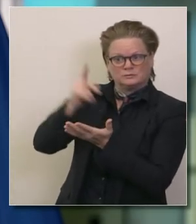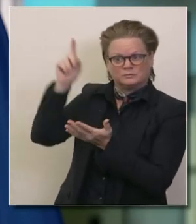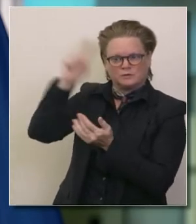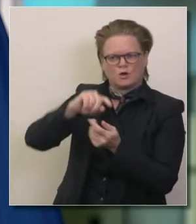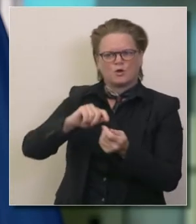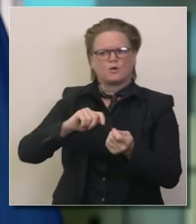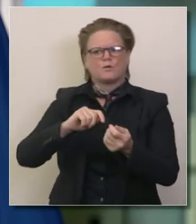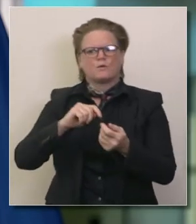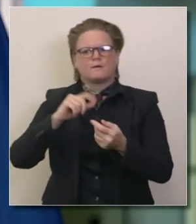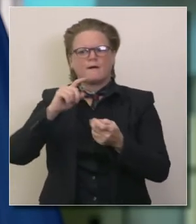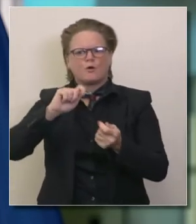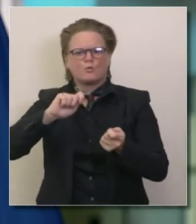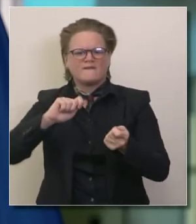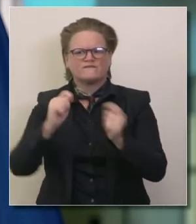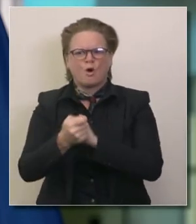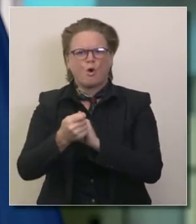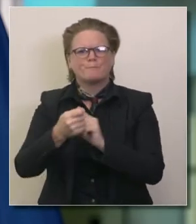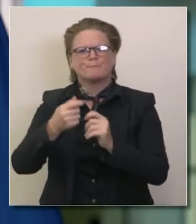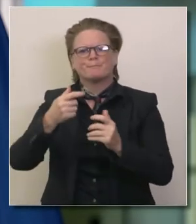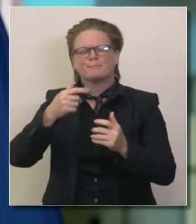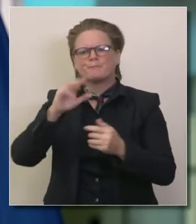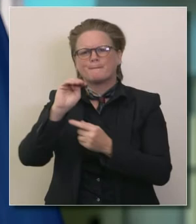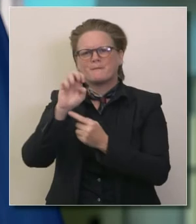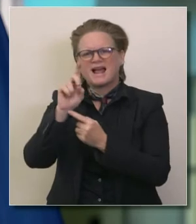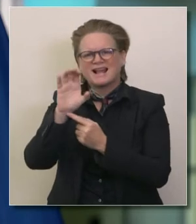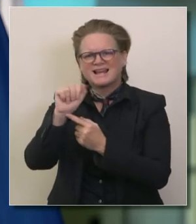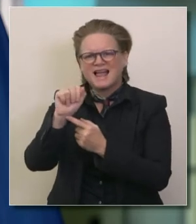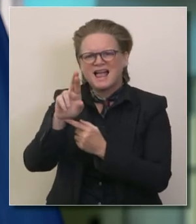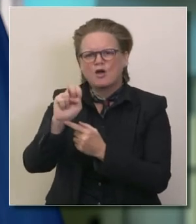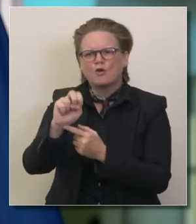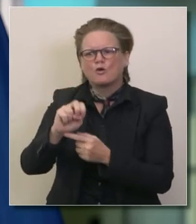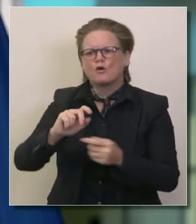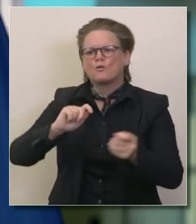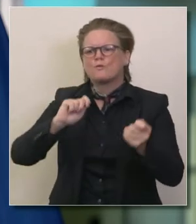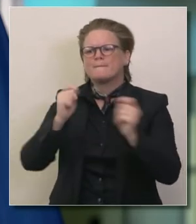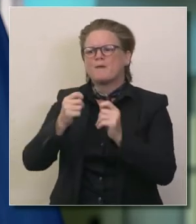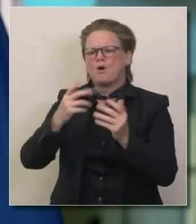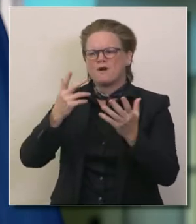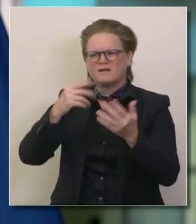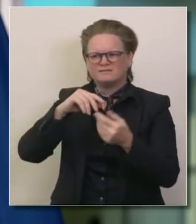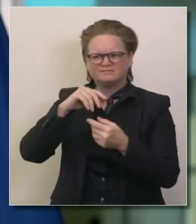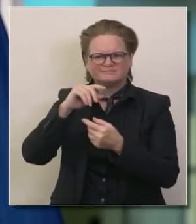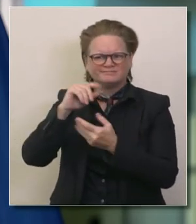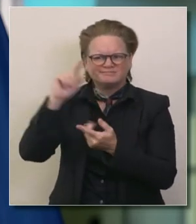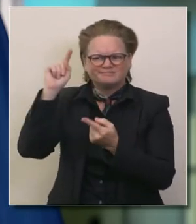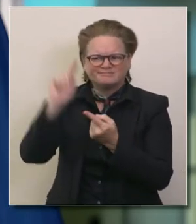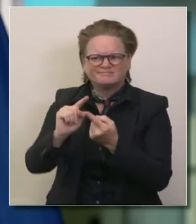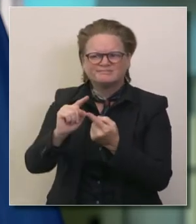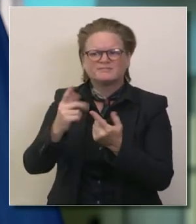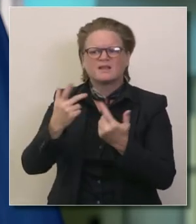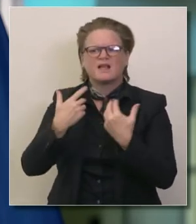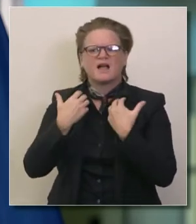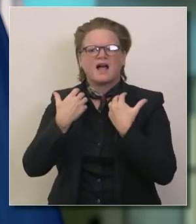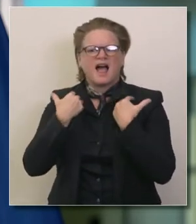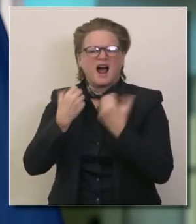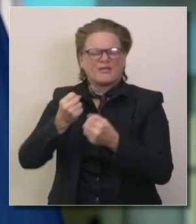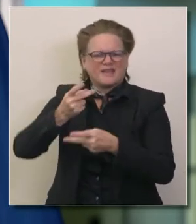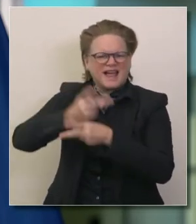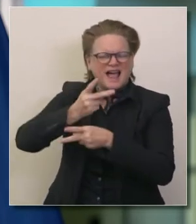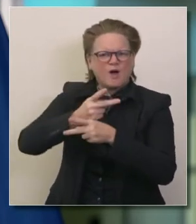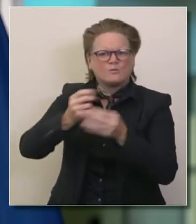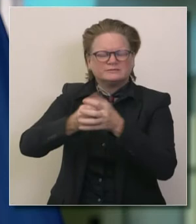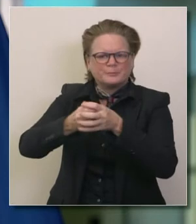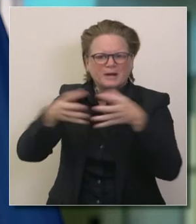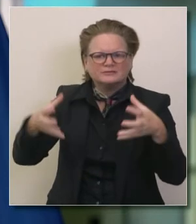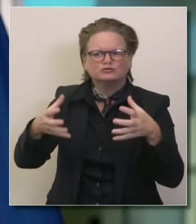también dinero y fondos federales Medicaid por ejemplo el seguro Medicaid va a